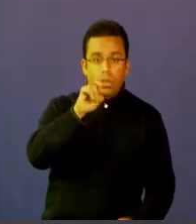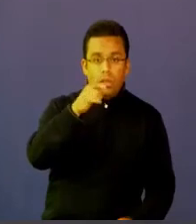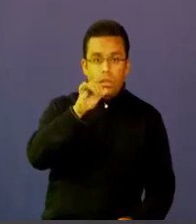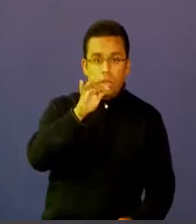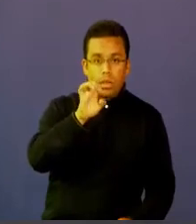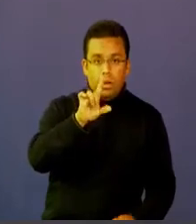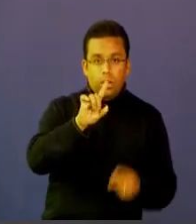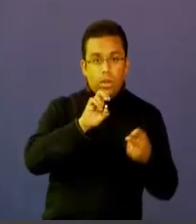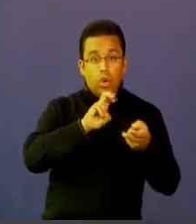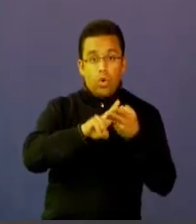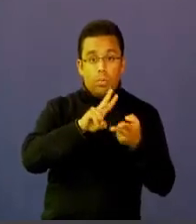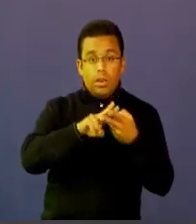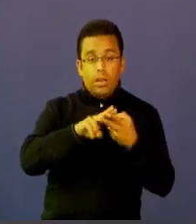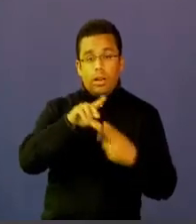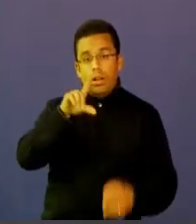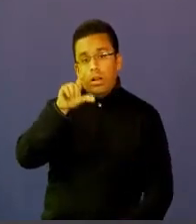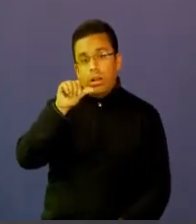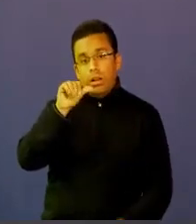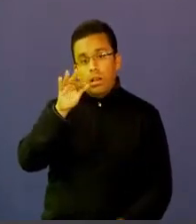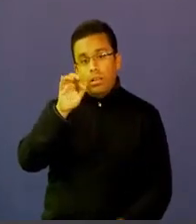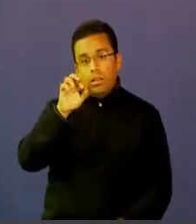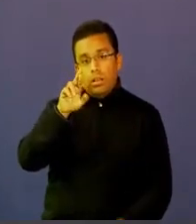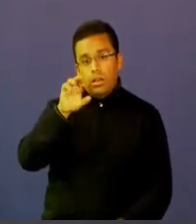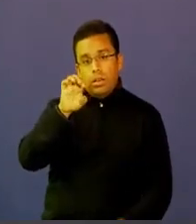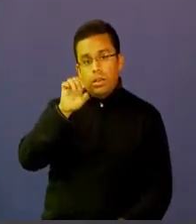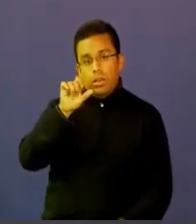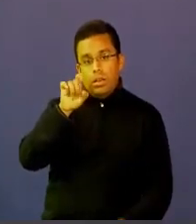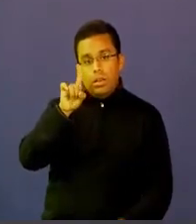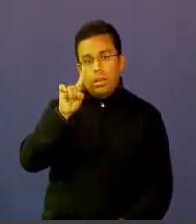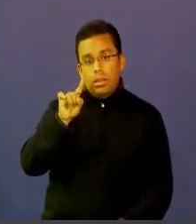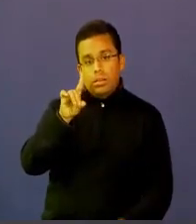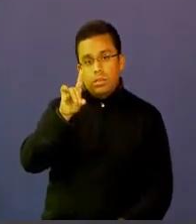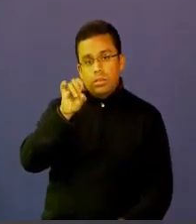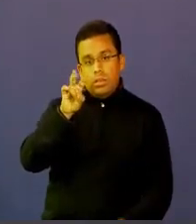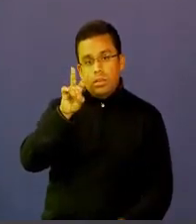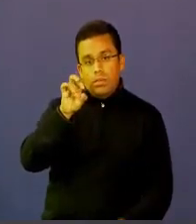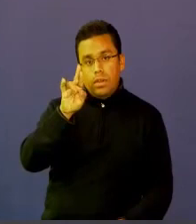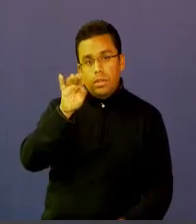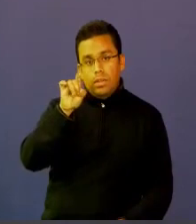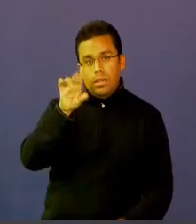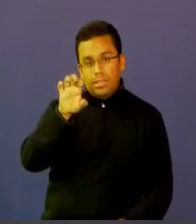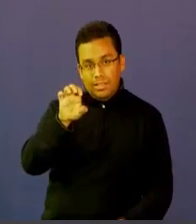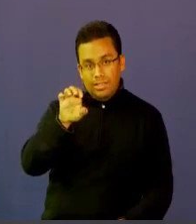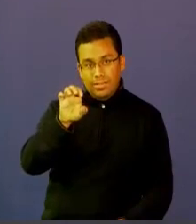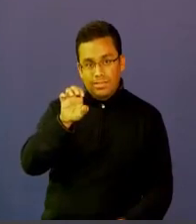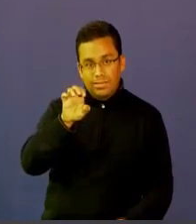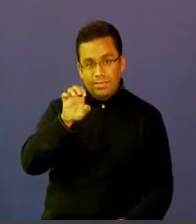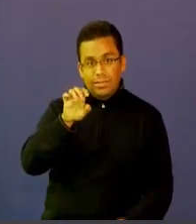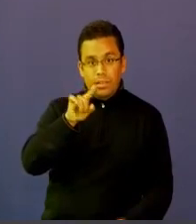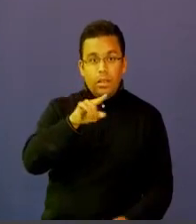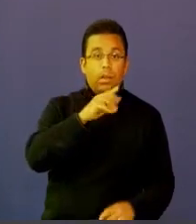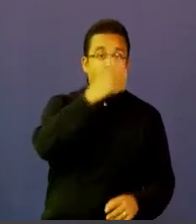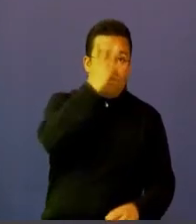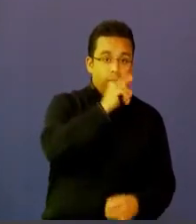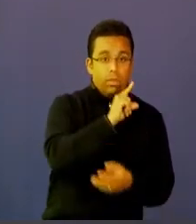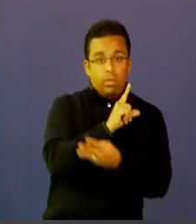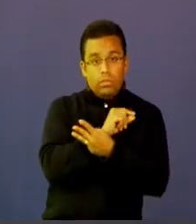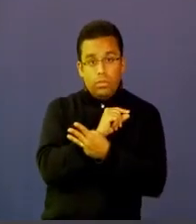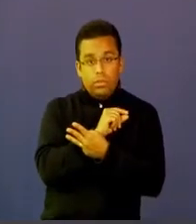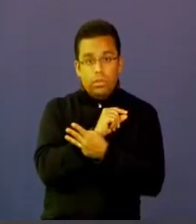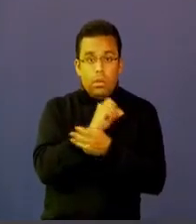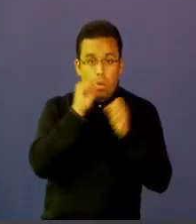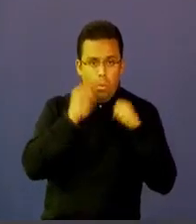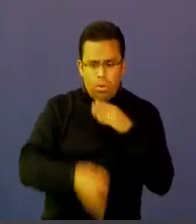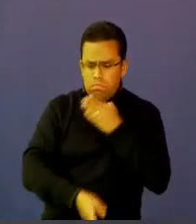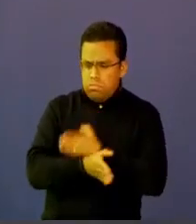tarea es divertirse para que interactuemos nos envíen sus preguntas fotos comentarios y podamos seguir haciendo